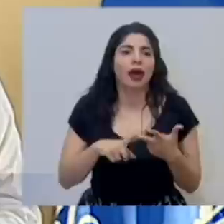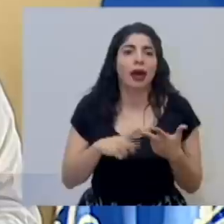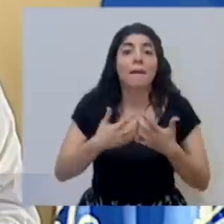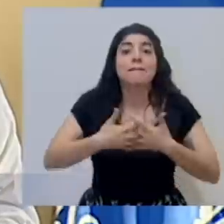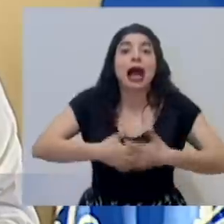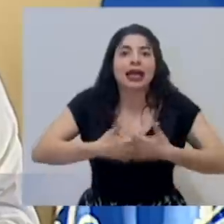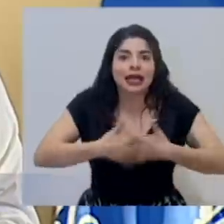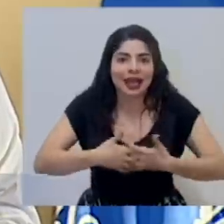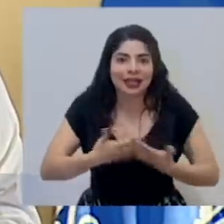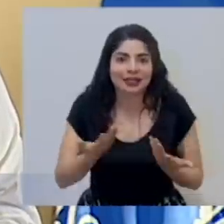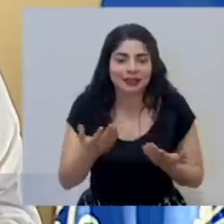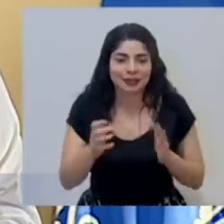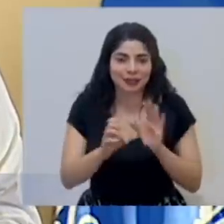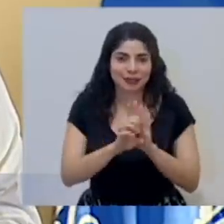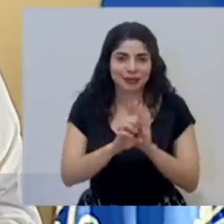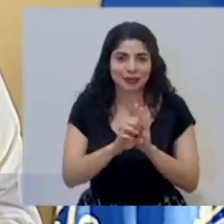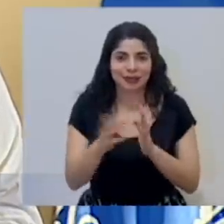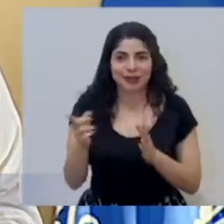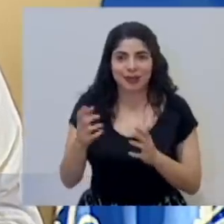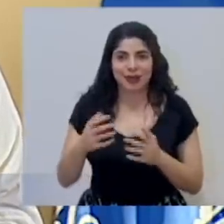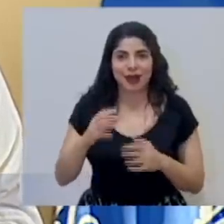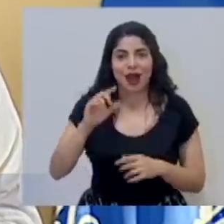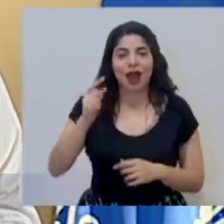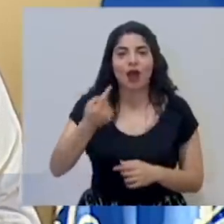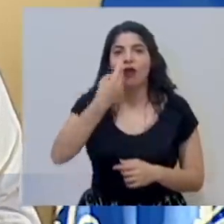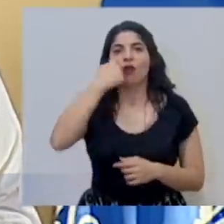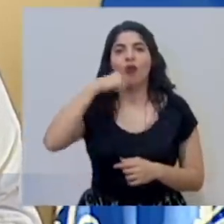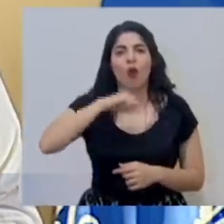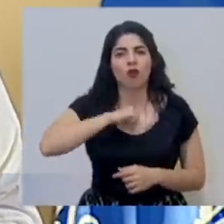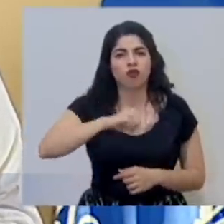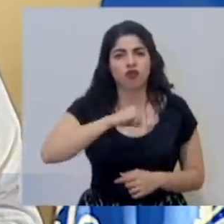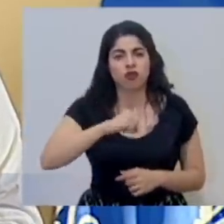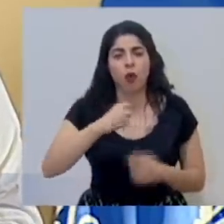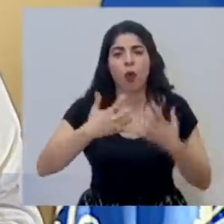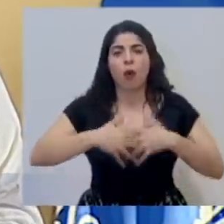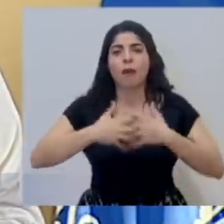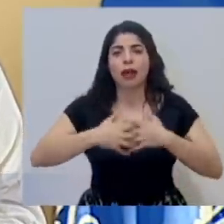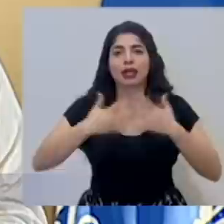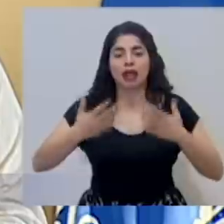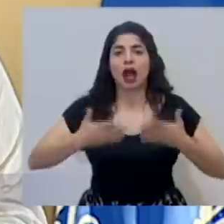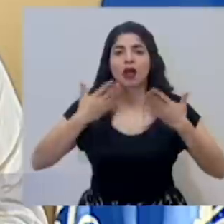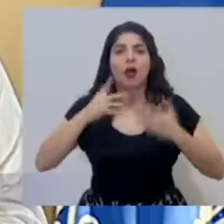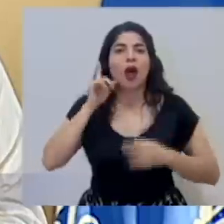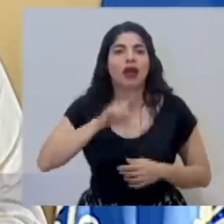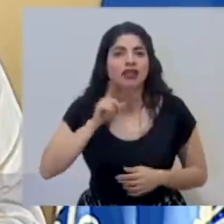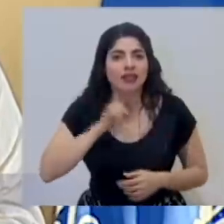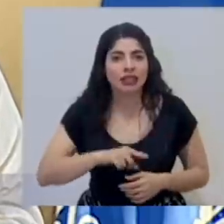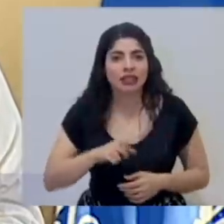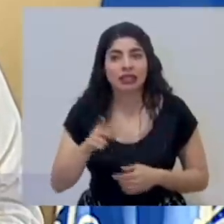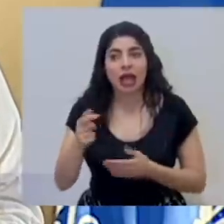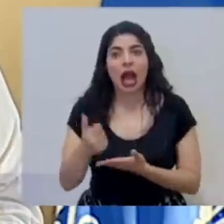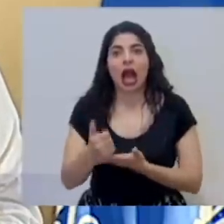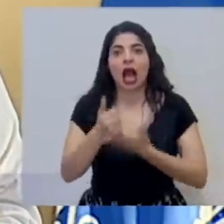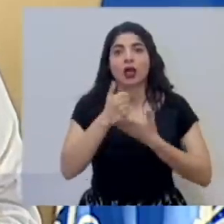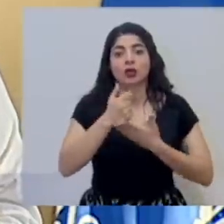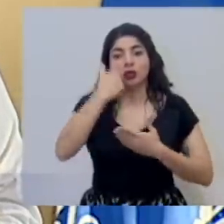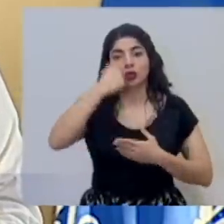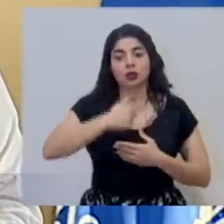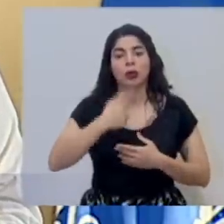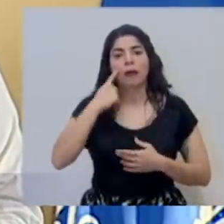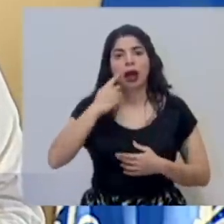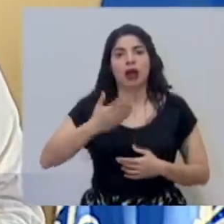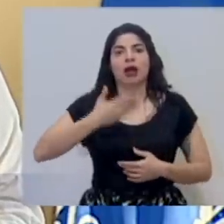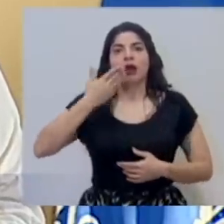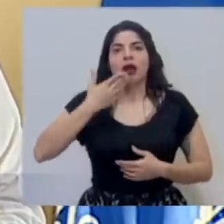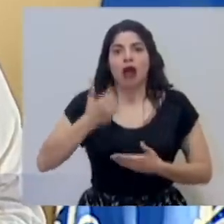máquinas como las cánulas de alto flujo o los ventiladores artificiales que permiten que el paciente respire,